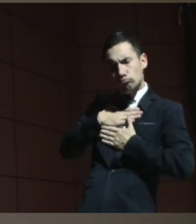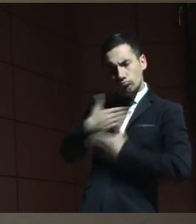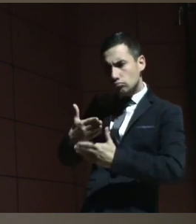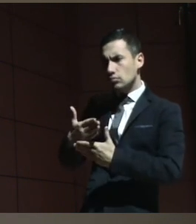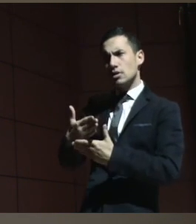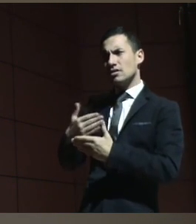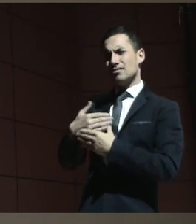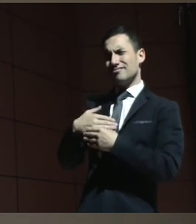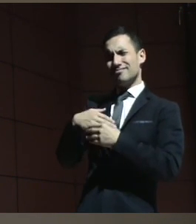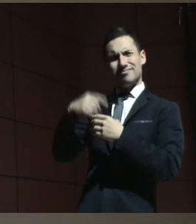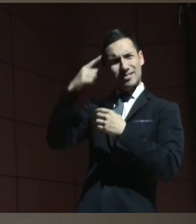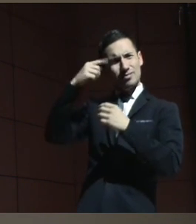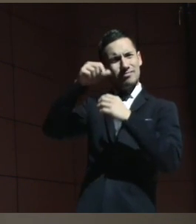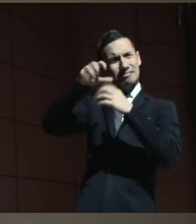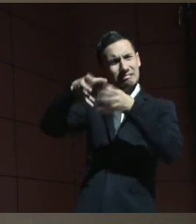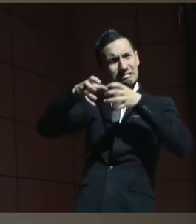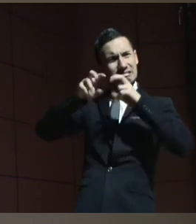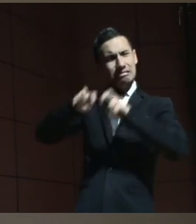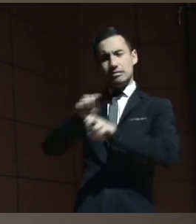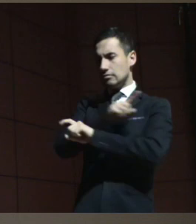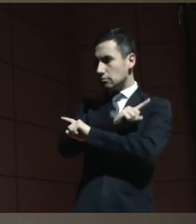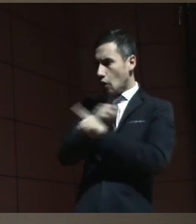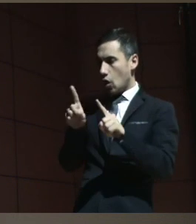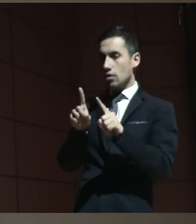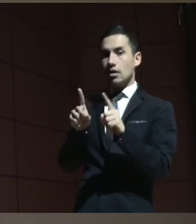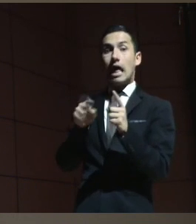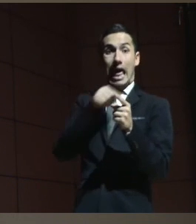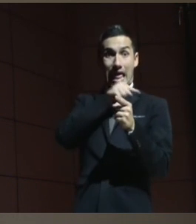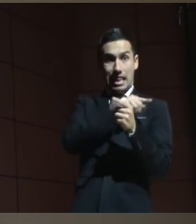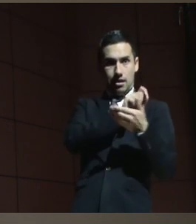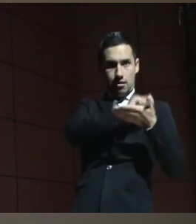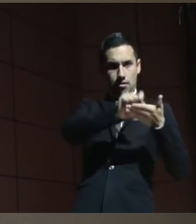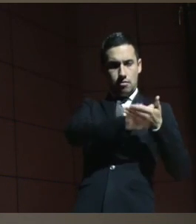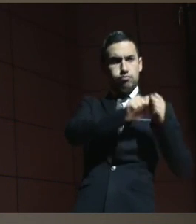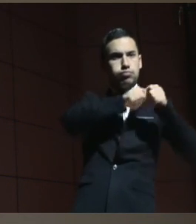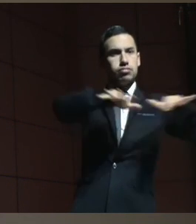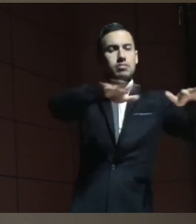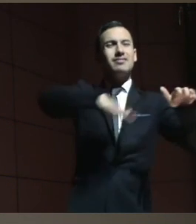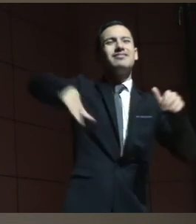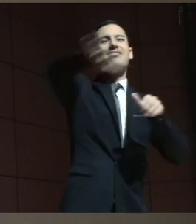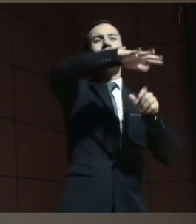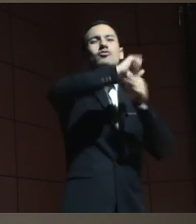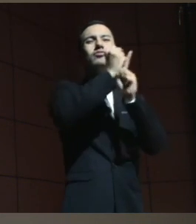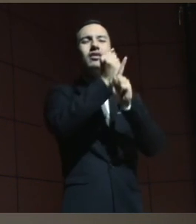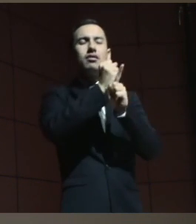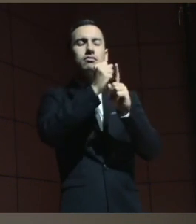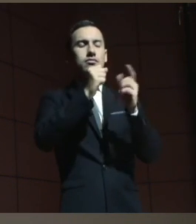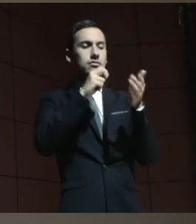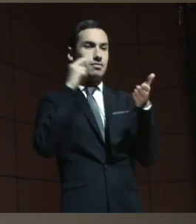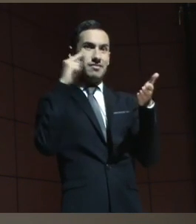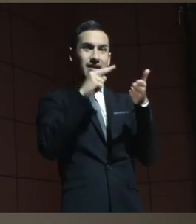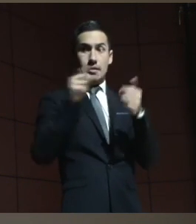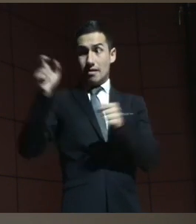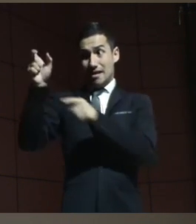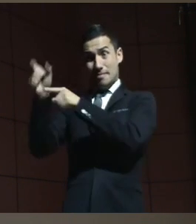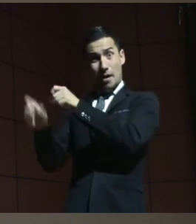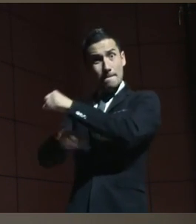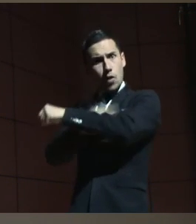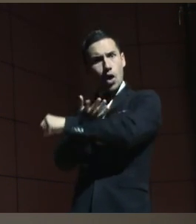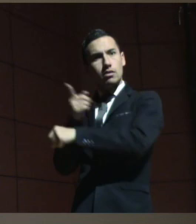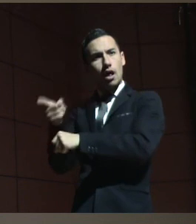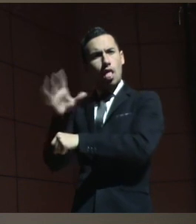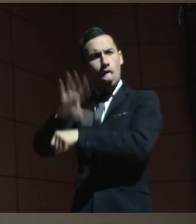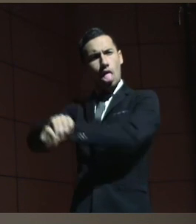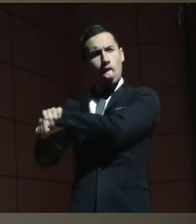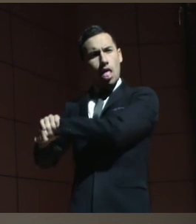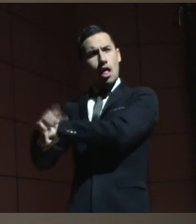y tiene escrito algo que dice para que la sociedad recuerde que este poeta que estuvo